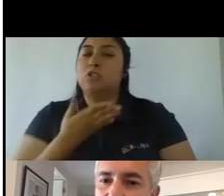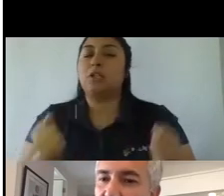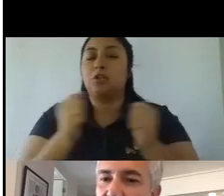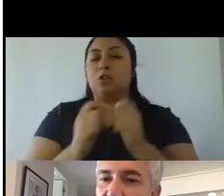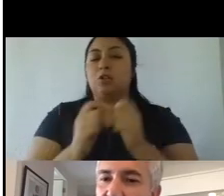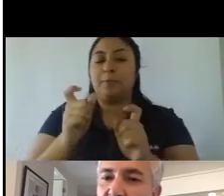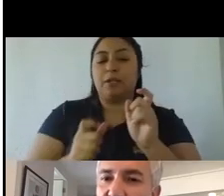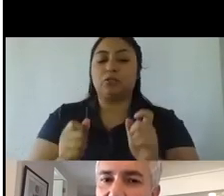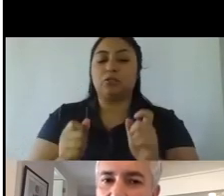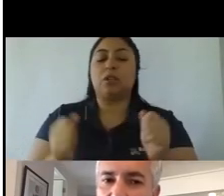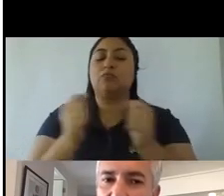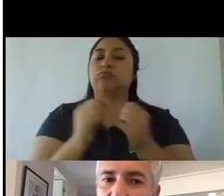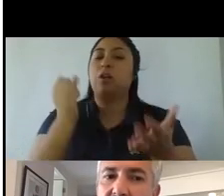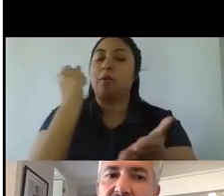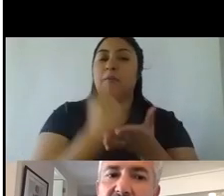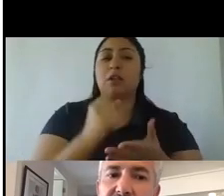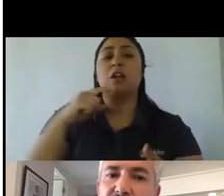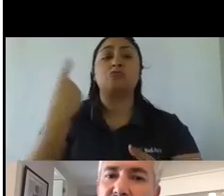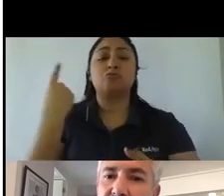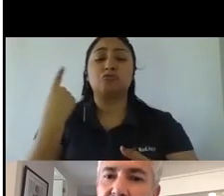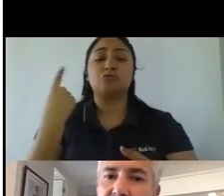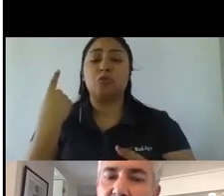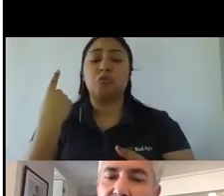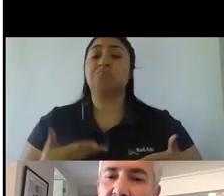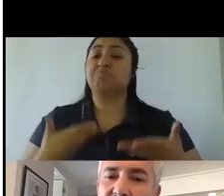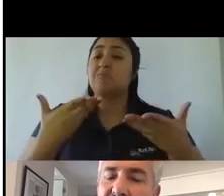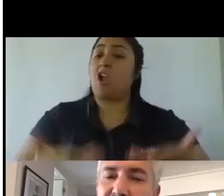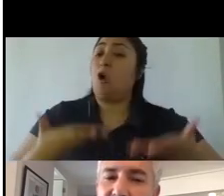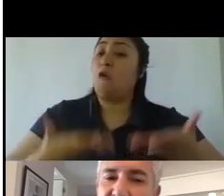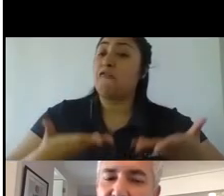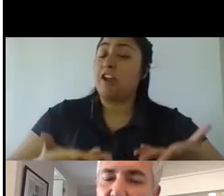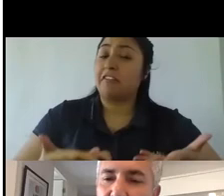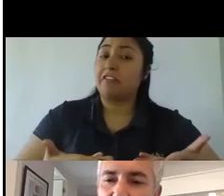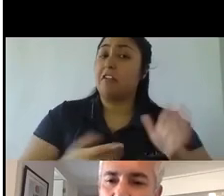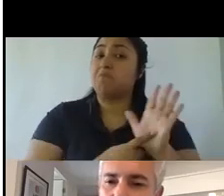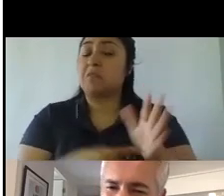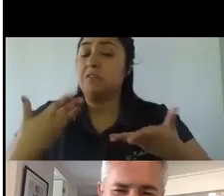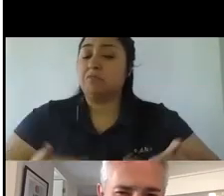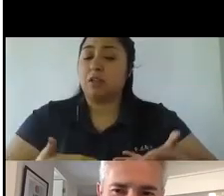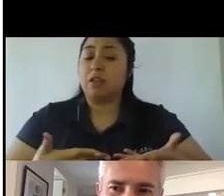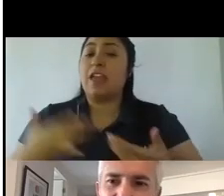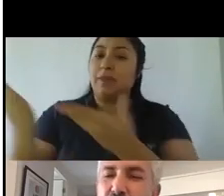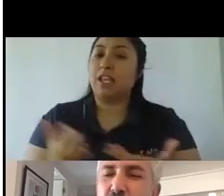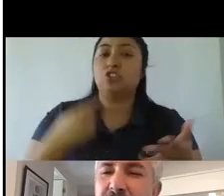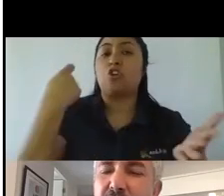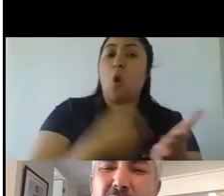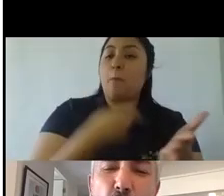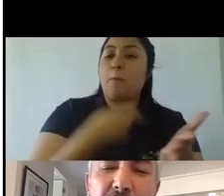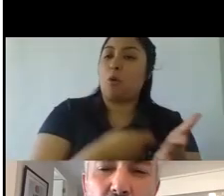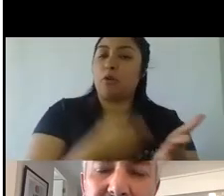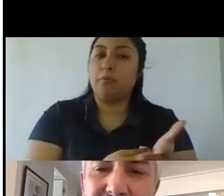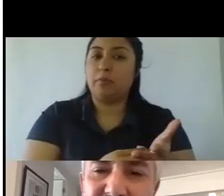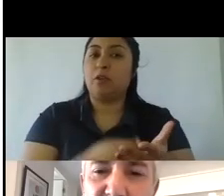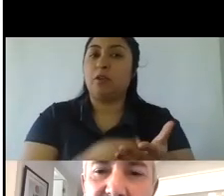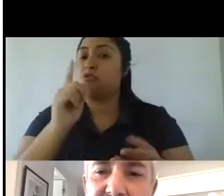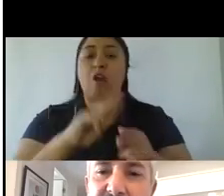solamente estoy haciendo una oferta y tiene que ver simplemente con las invitaciones que me compren nada más no estoy haciendo ninguna